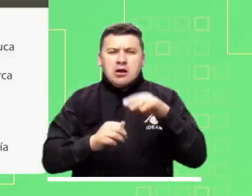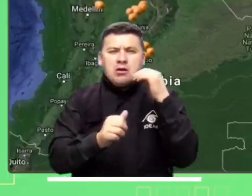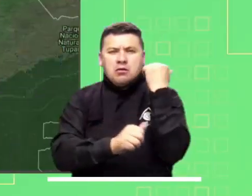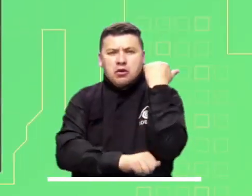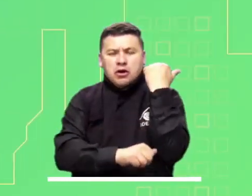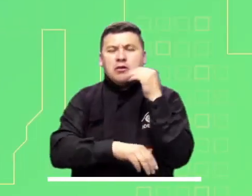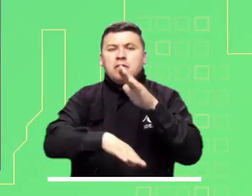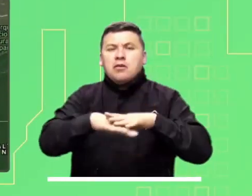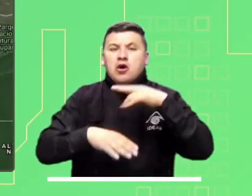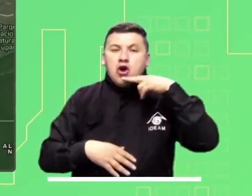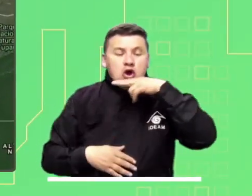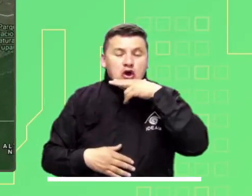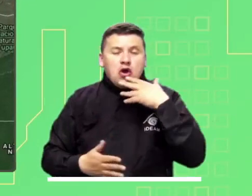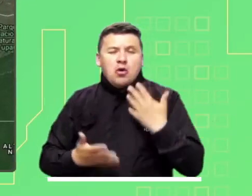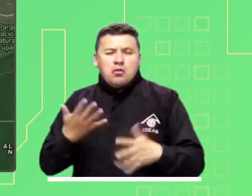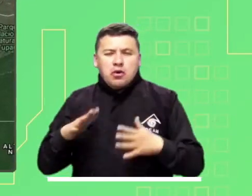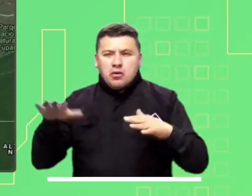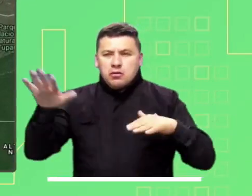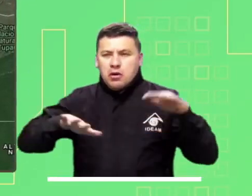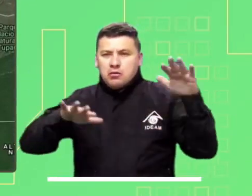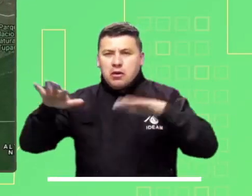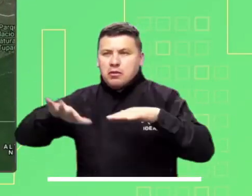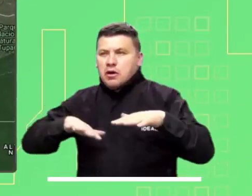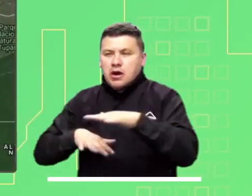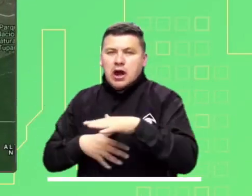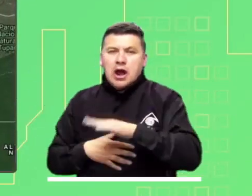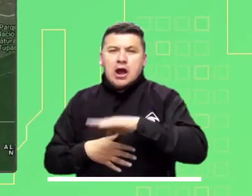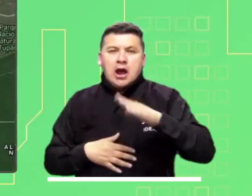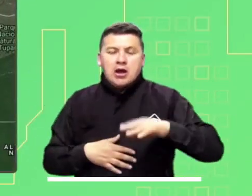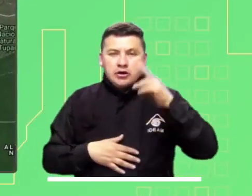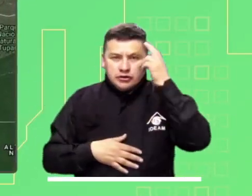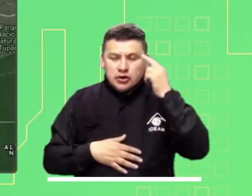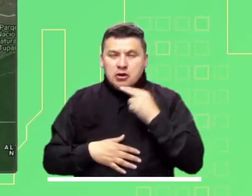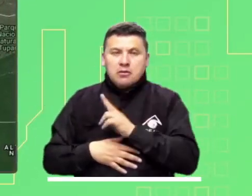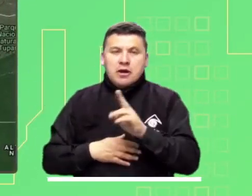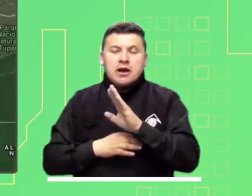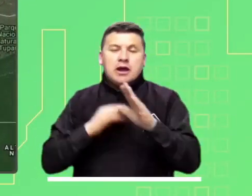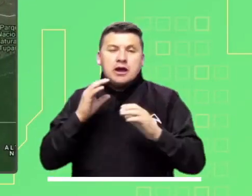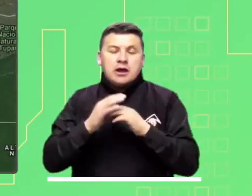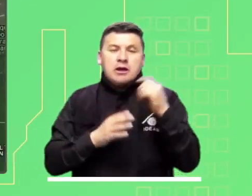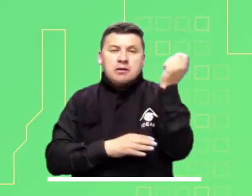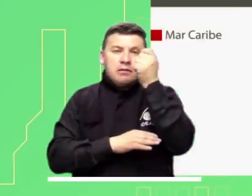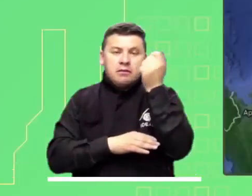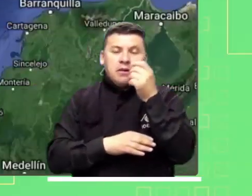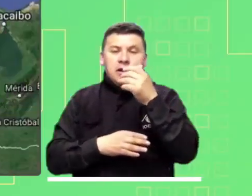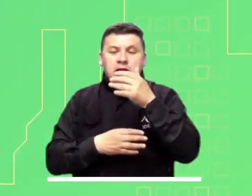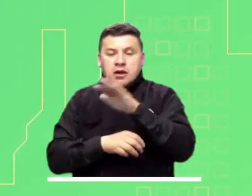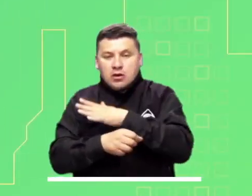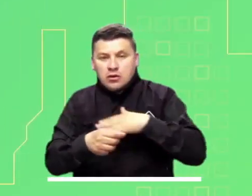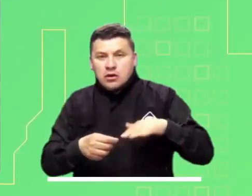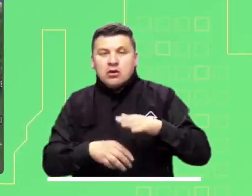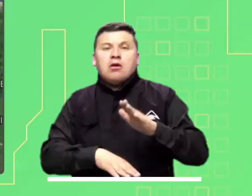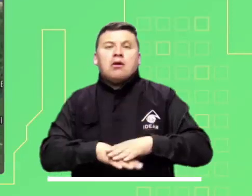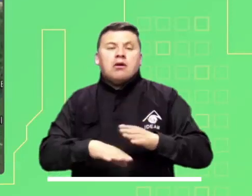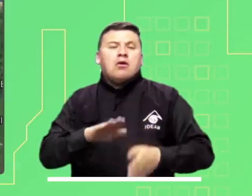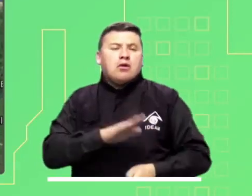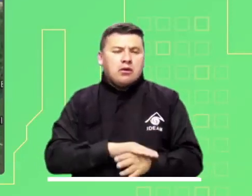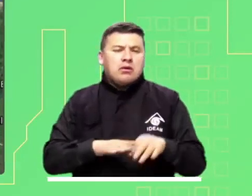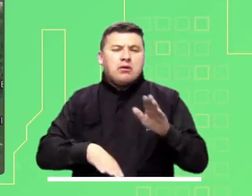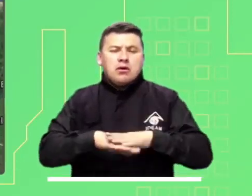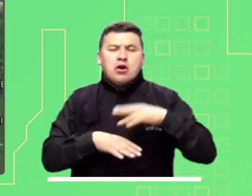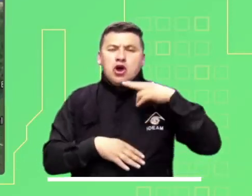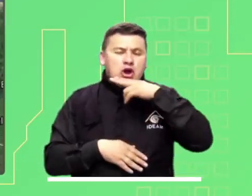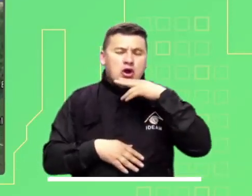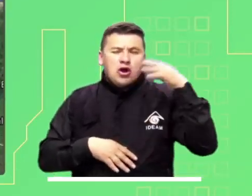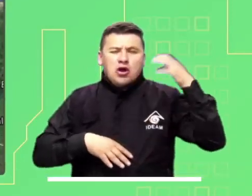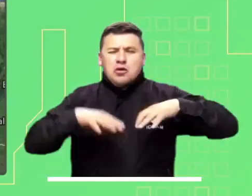y Boyacá. Alerta roja frente a posibles deslizamientos en Antioquia, Chocó, Valle del Cauca, Mete y Cundinamarca. Continúa